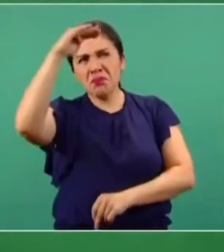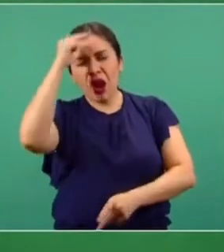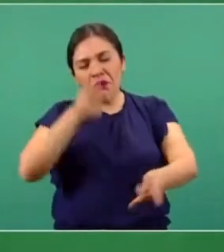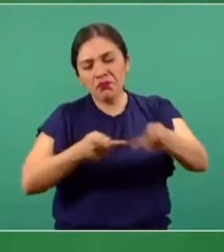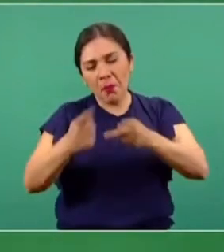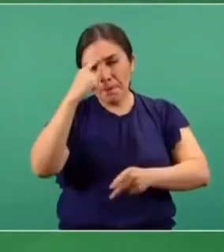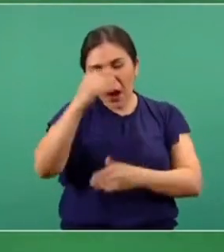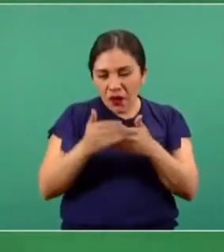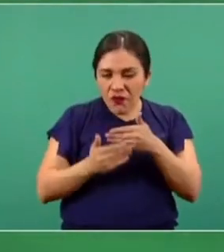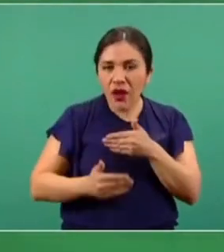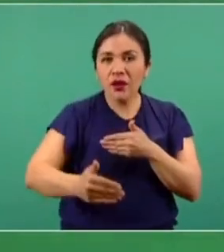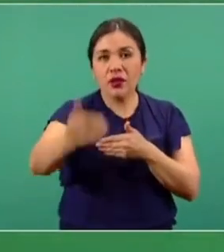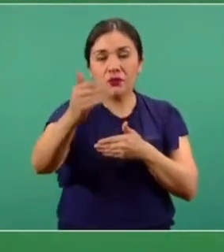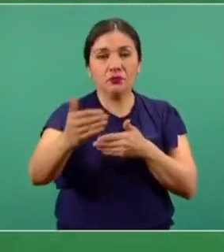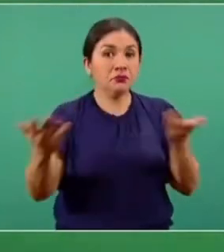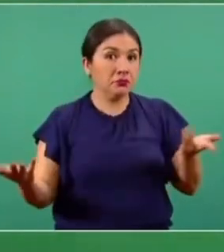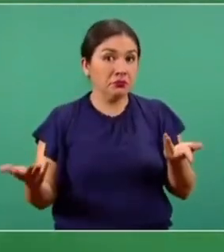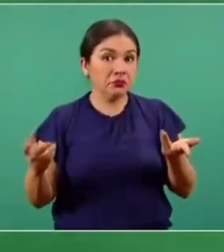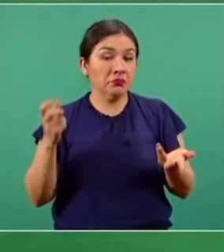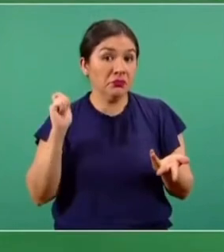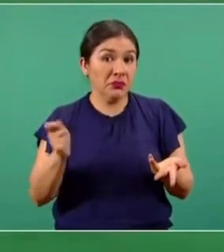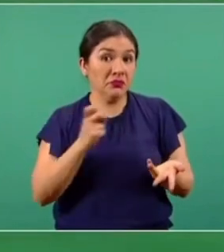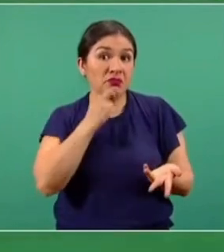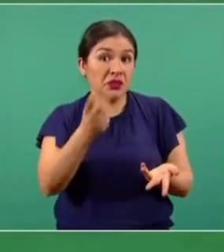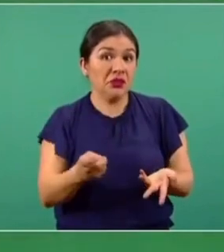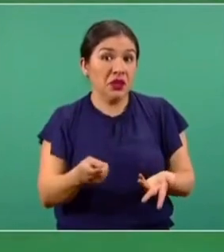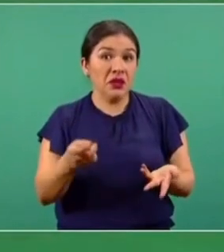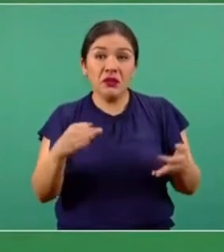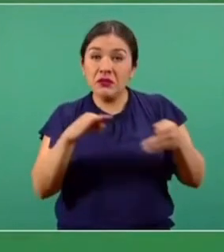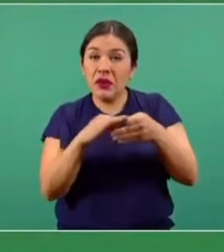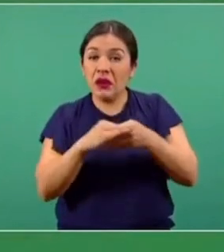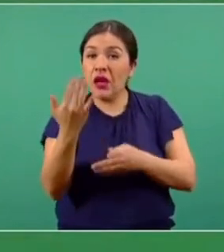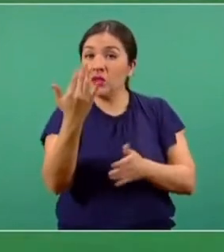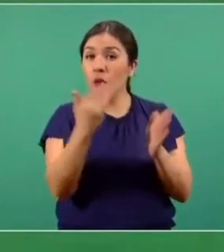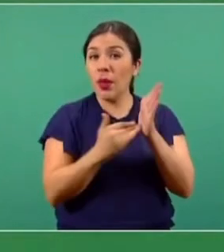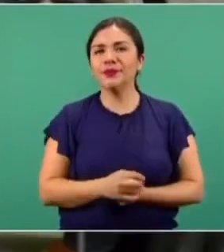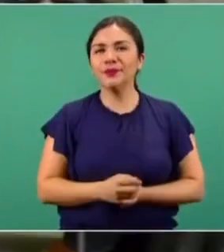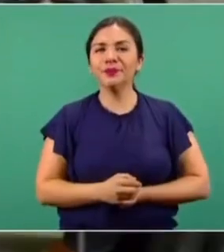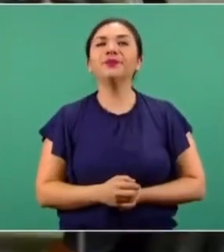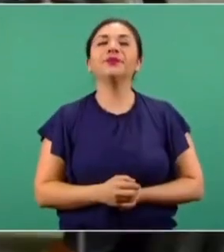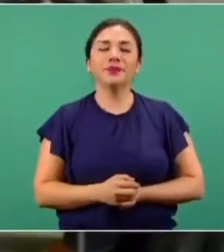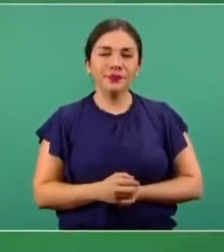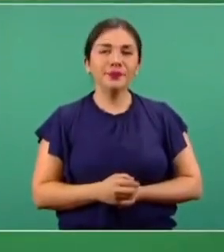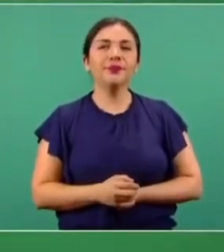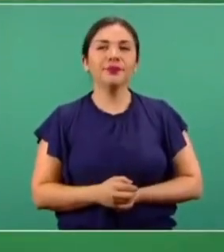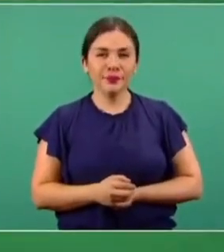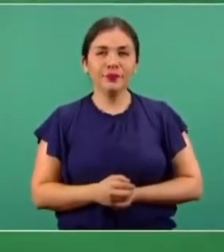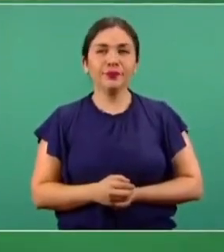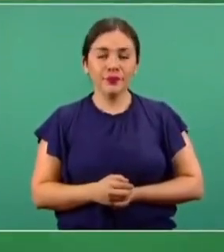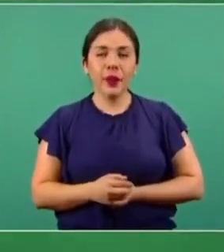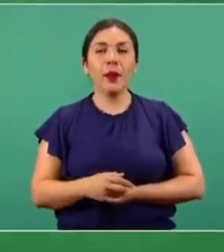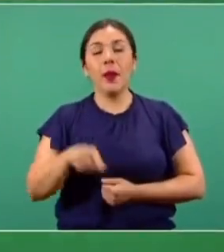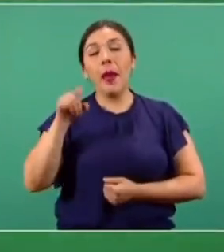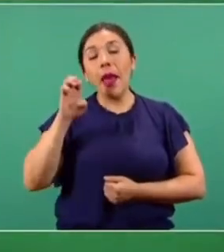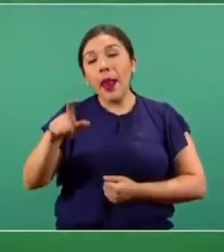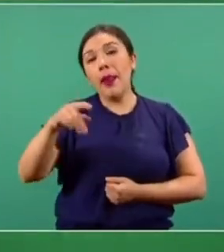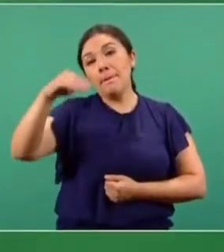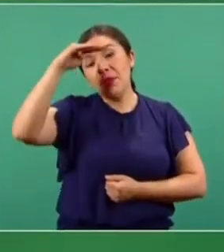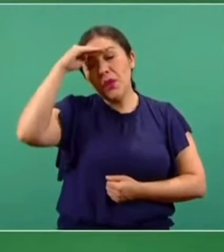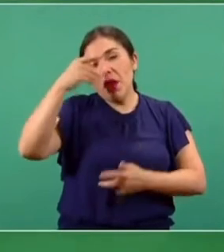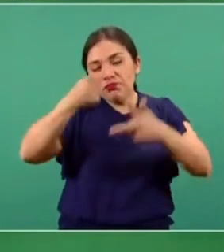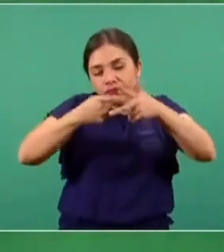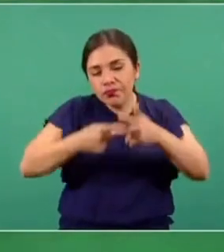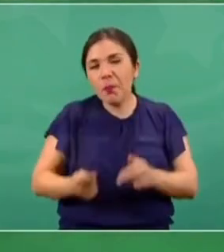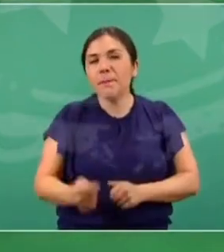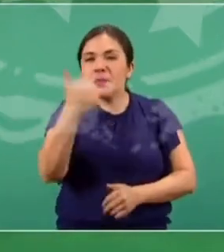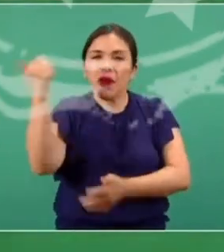hacia adelante. Entonces, sí habla de que al menos 50 millones de personas. Gracias a las primeras proyecciones que hubo de